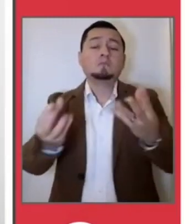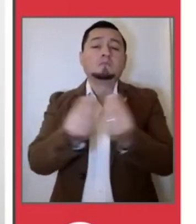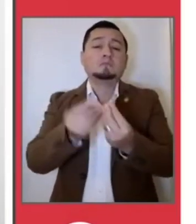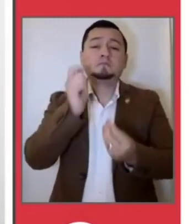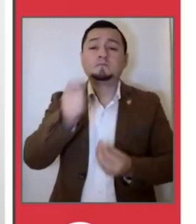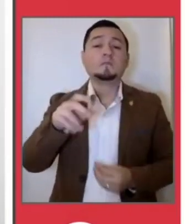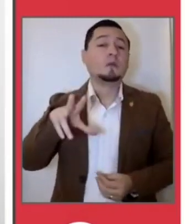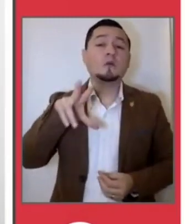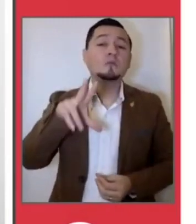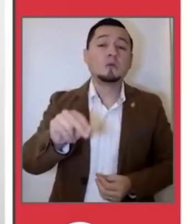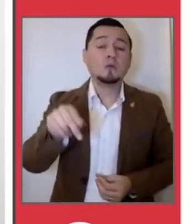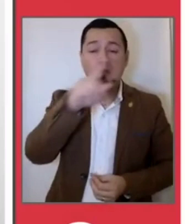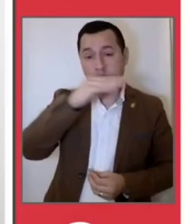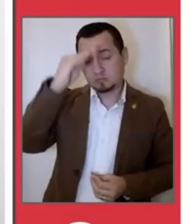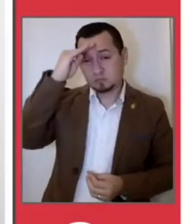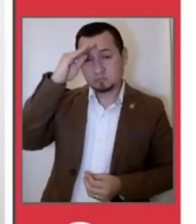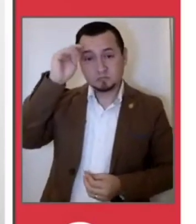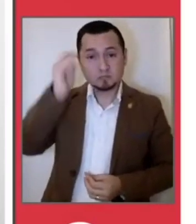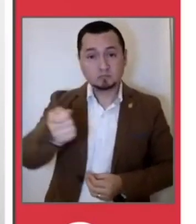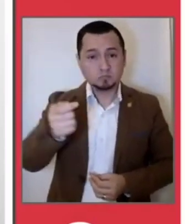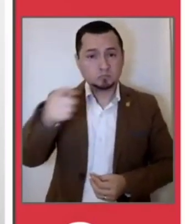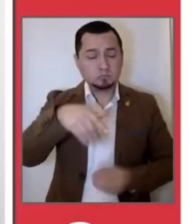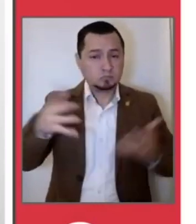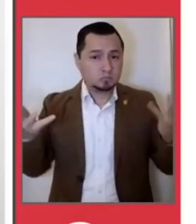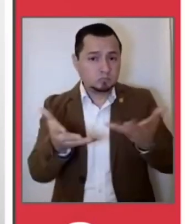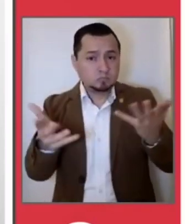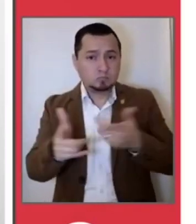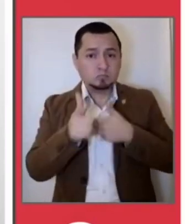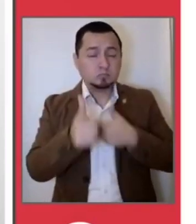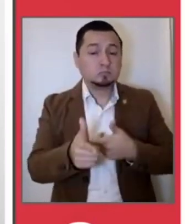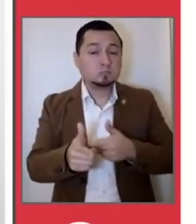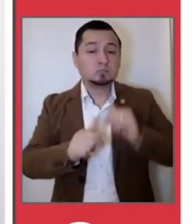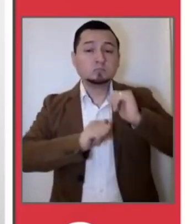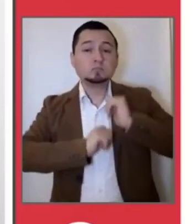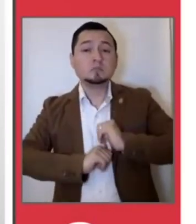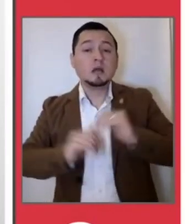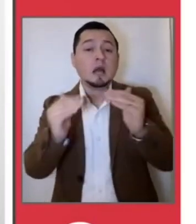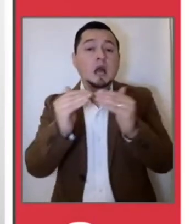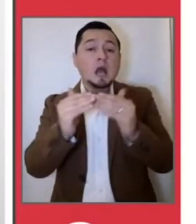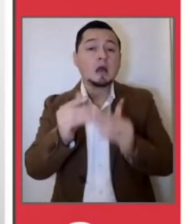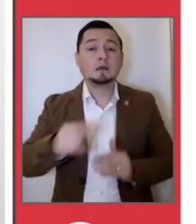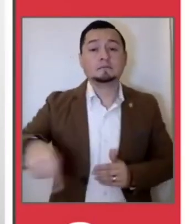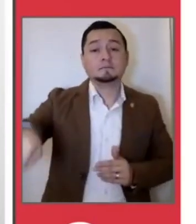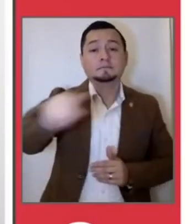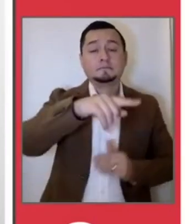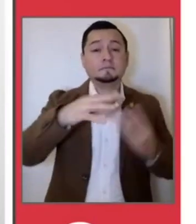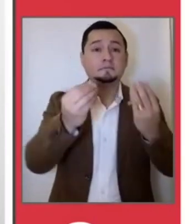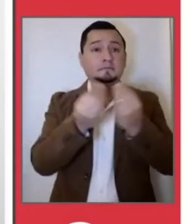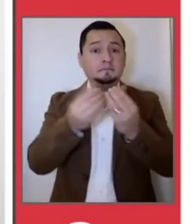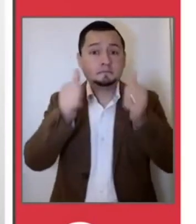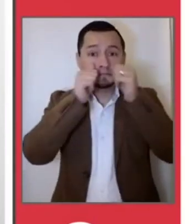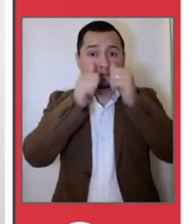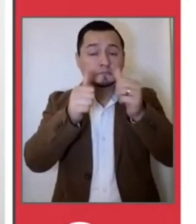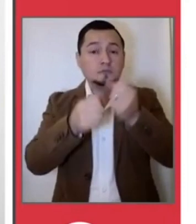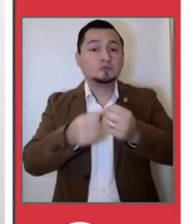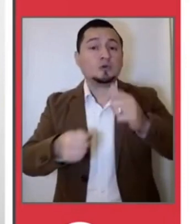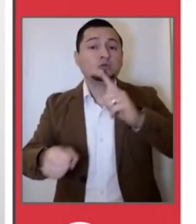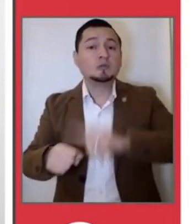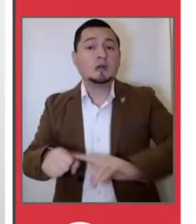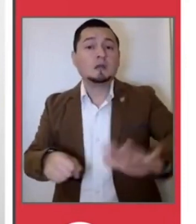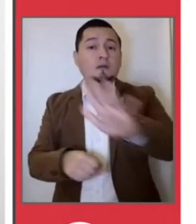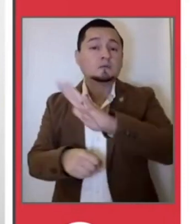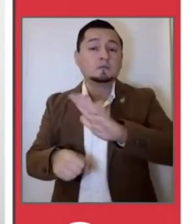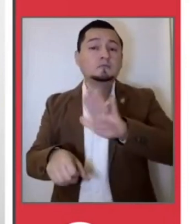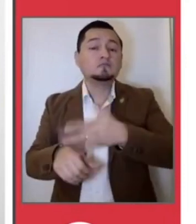no está, como lo vamos a explicar a continuación, en el tema económico. Está en nuestras casas, está en la actividad social que generamos